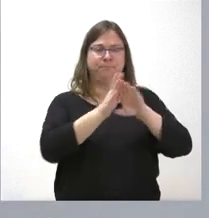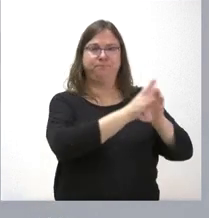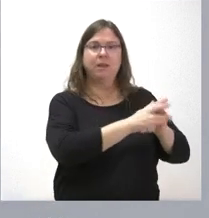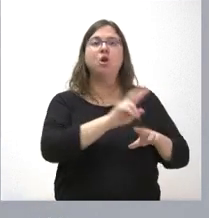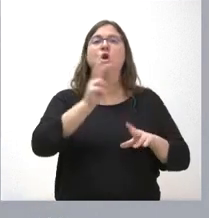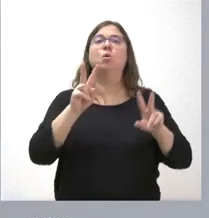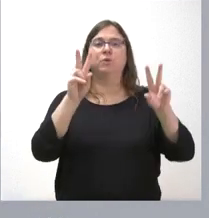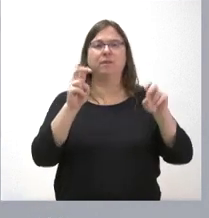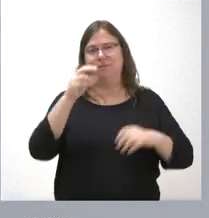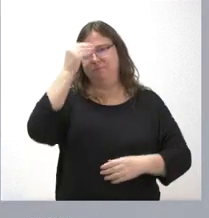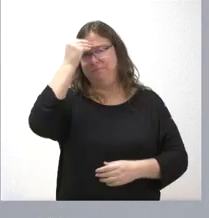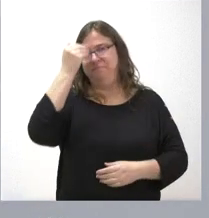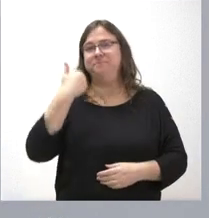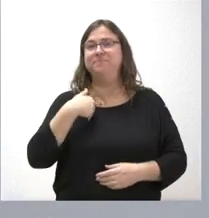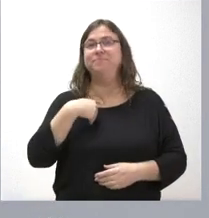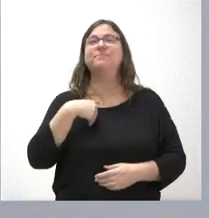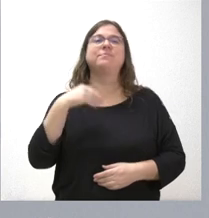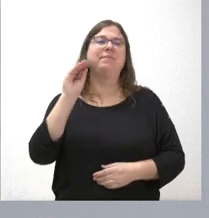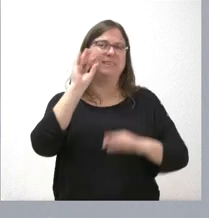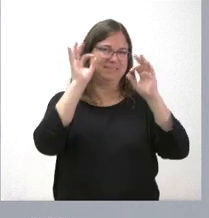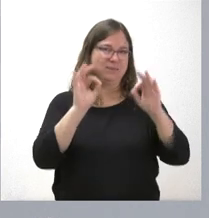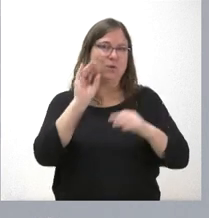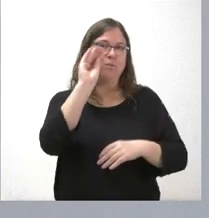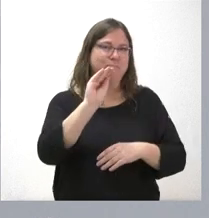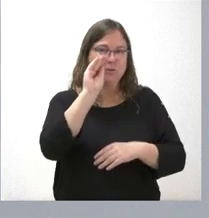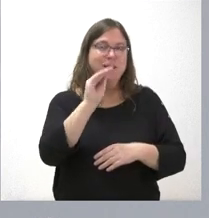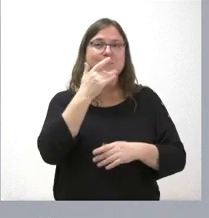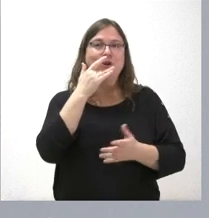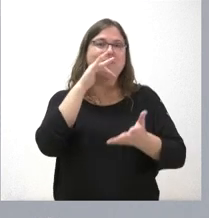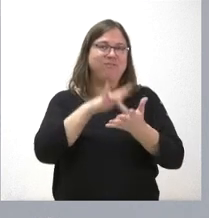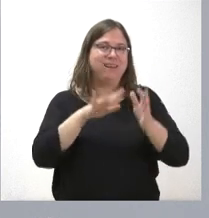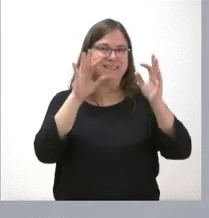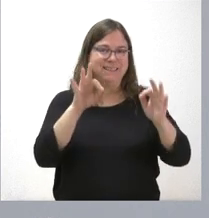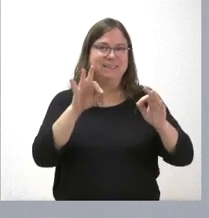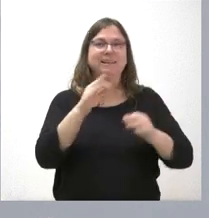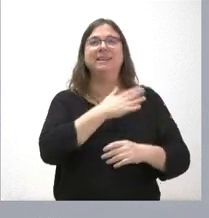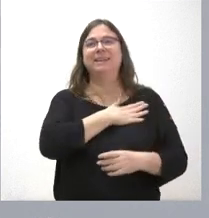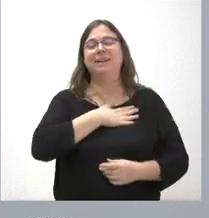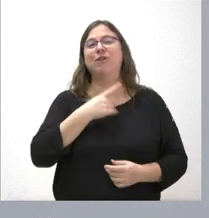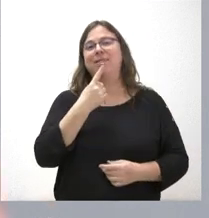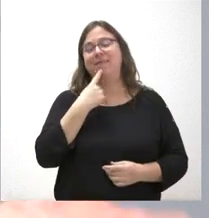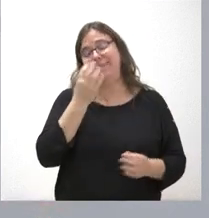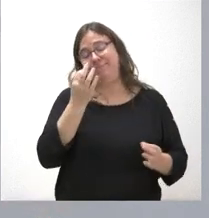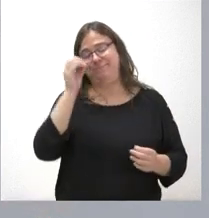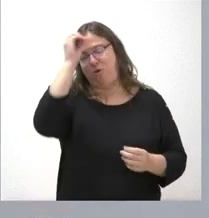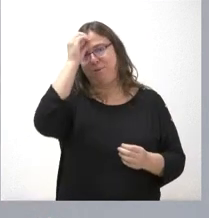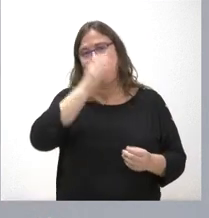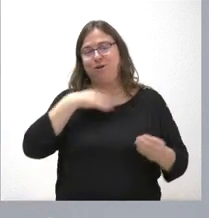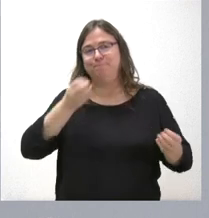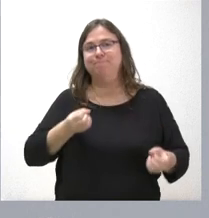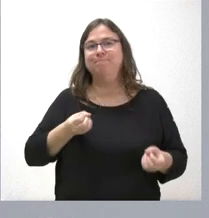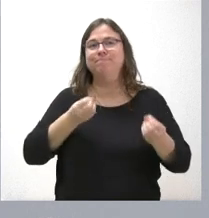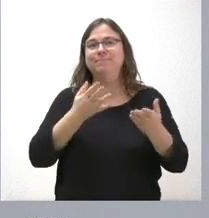cuestión, aunque imagino que ustedes preguntarían por ello, y visto la fecha en la que estamos, es una valoración de lo que ha sido